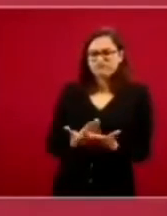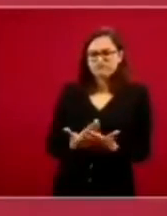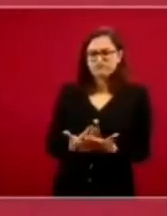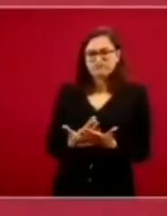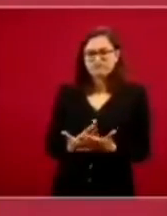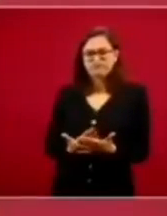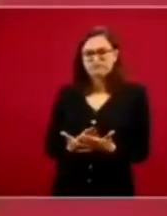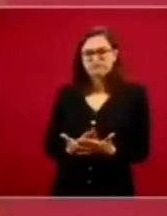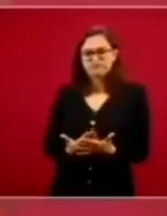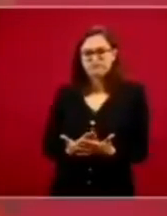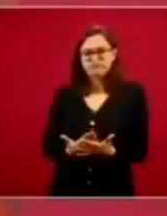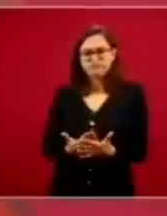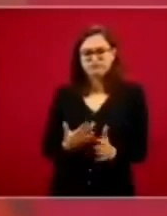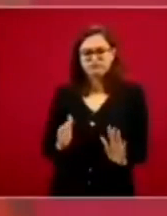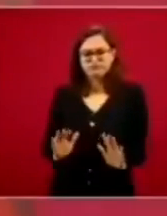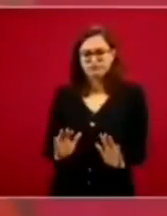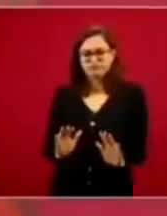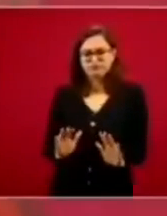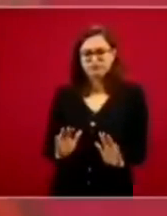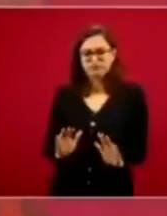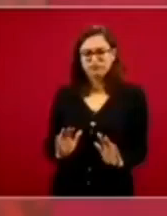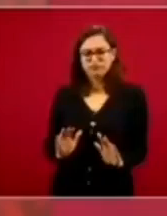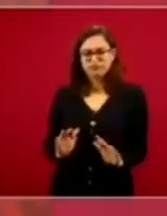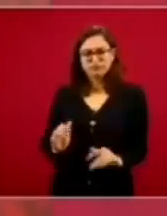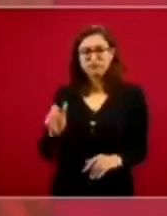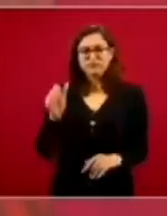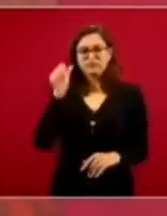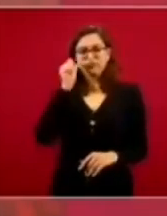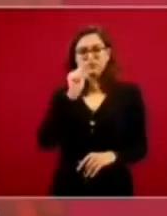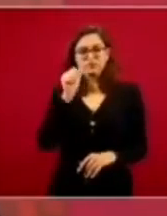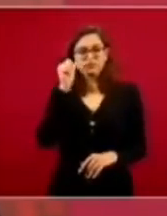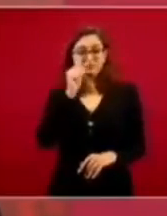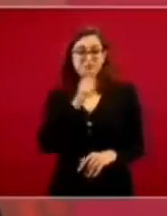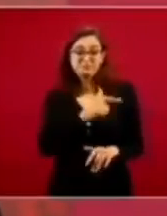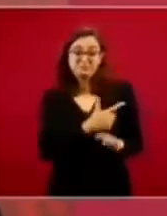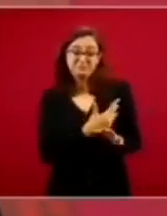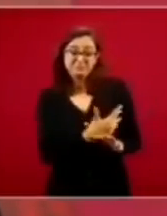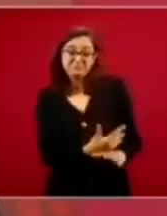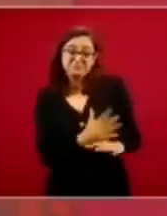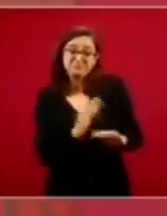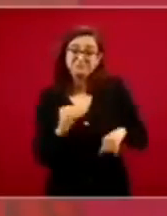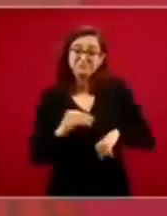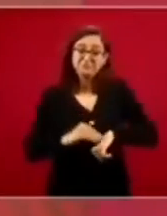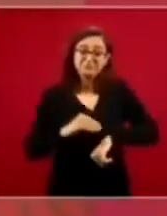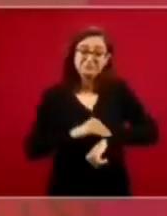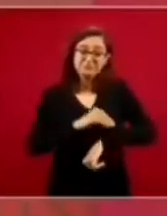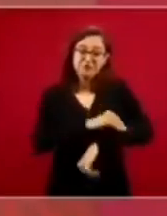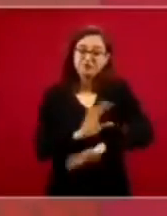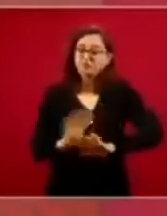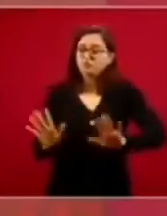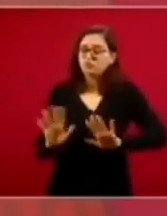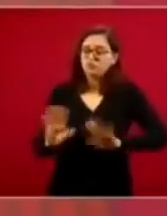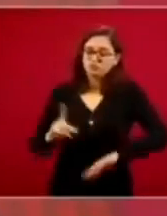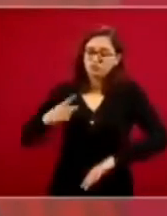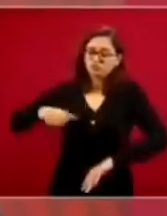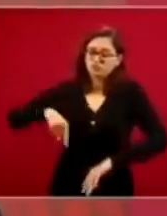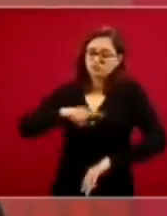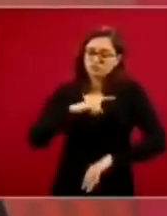el argumento o la excusa de que son independientes.